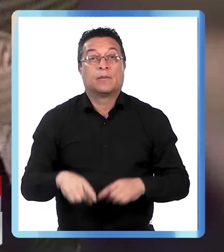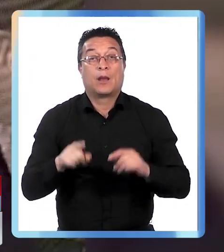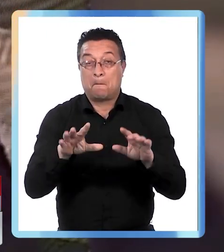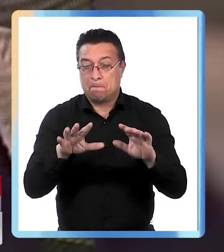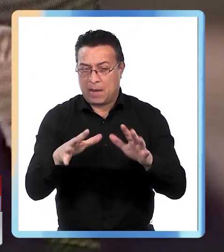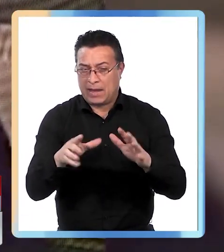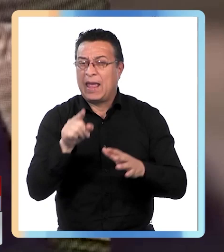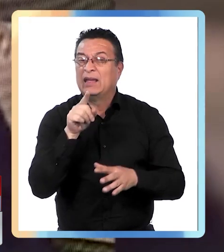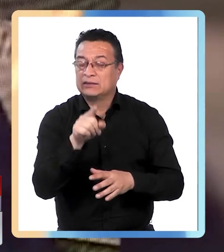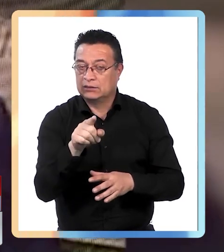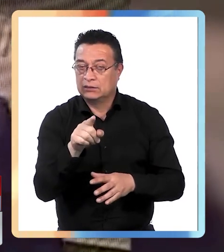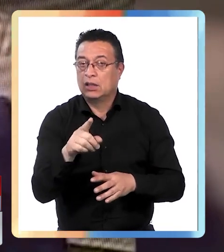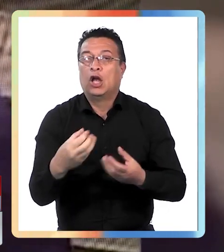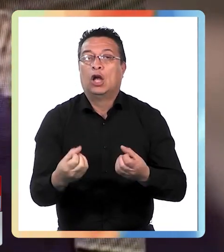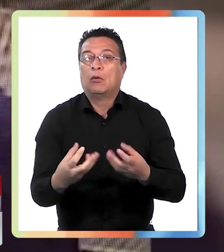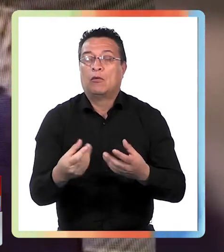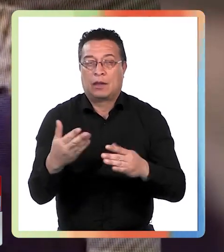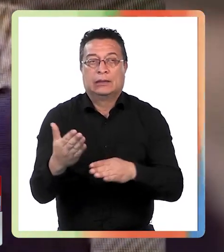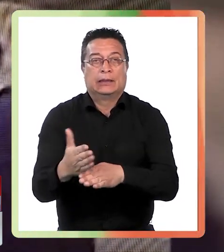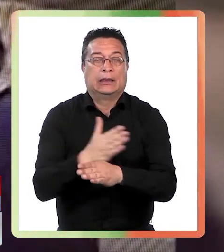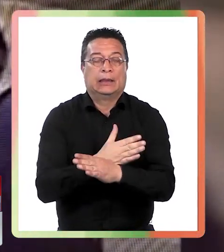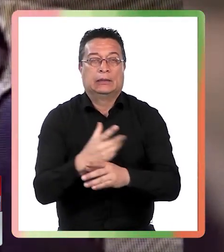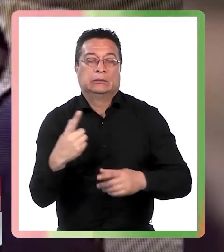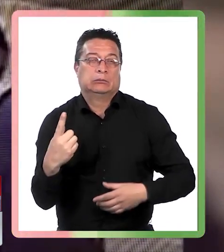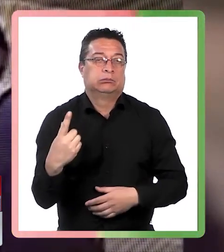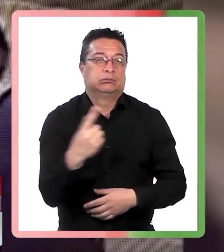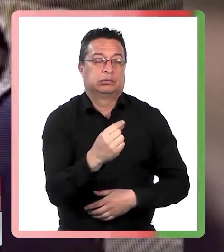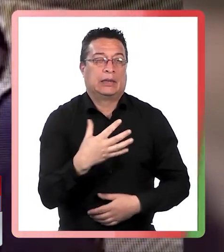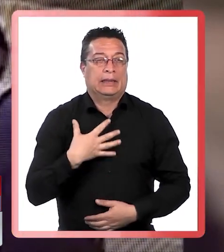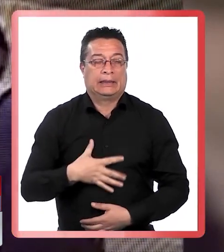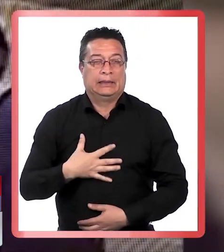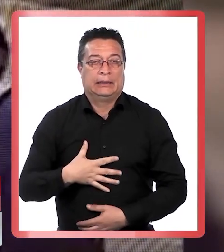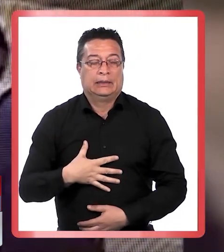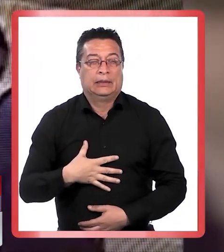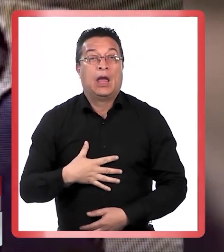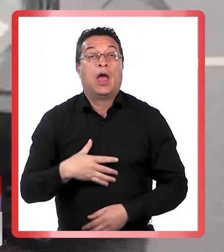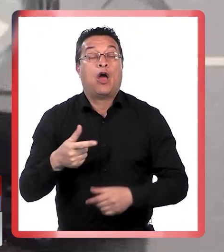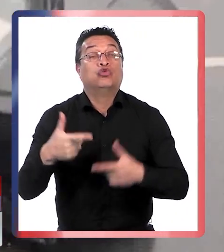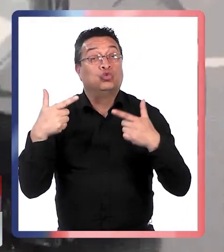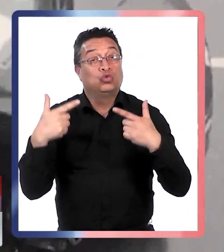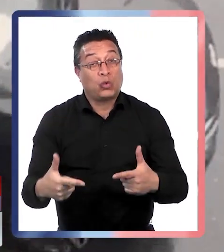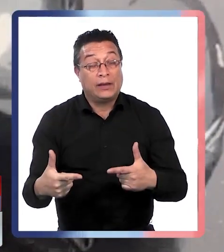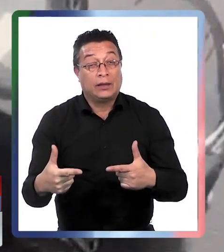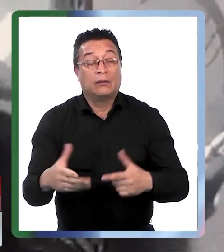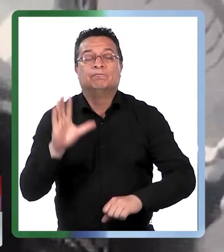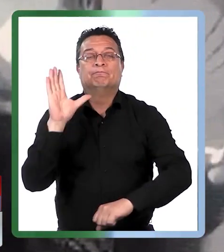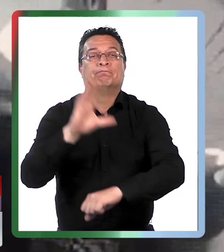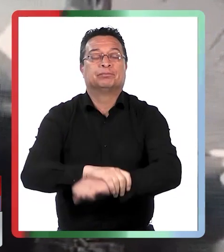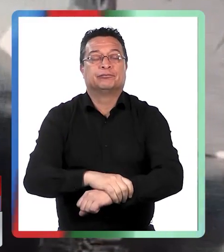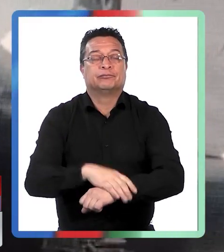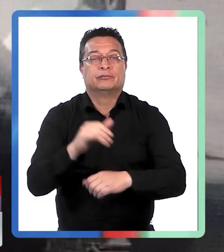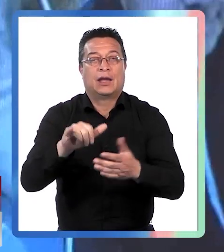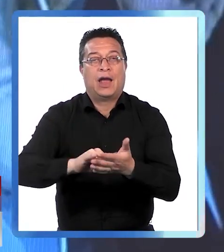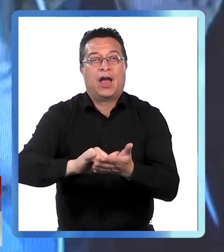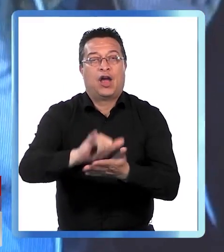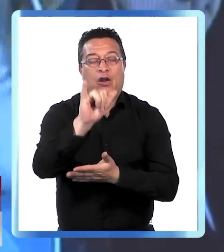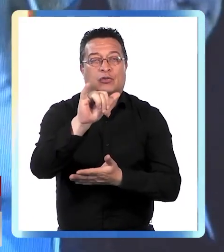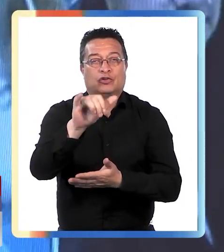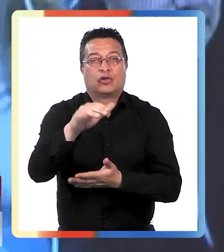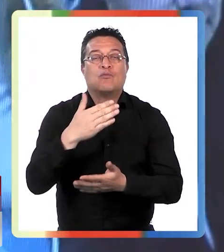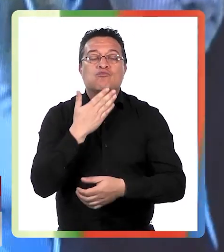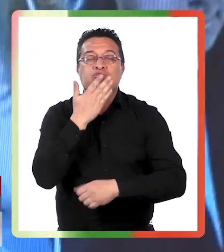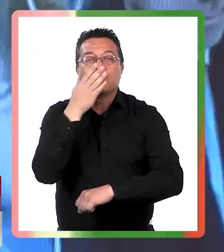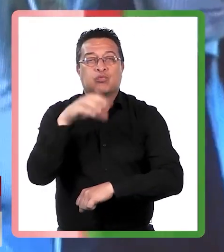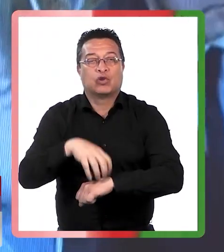lo que aparentemente provocó que adelantaran su viaje de regreso afortunadamente fueron detenidos en el